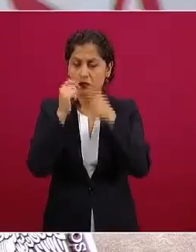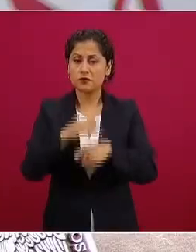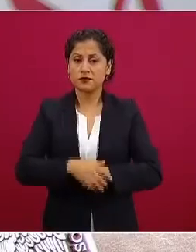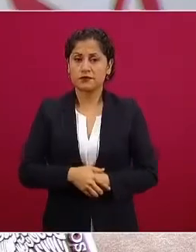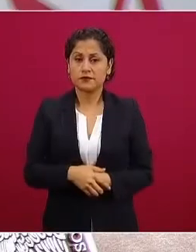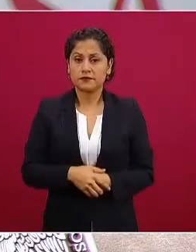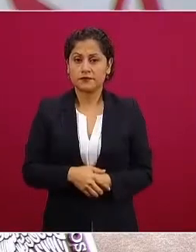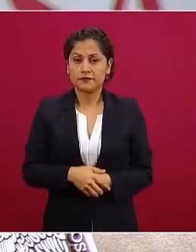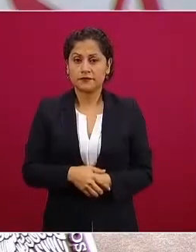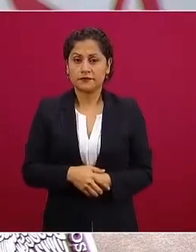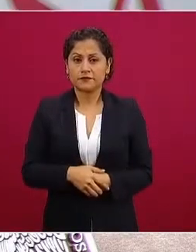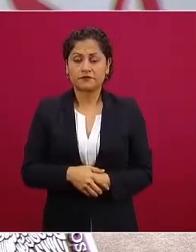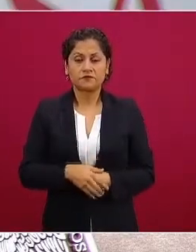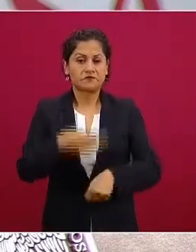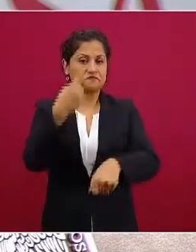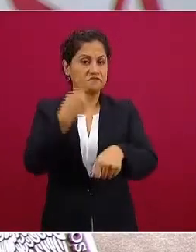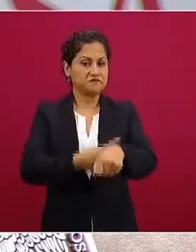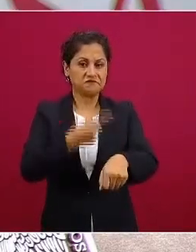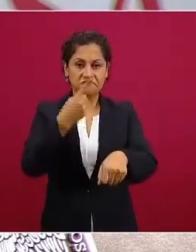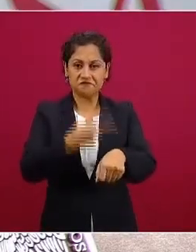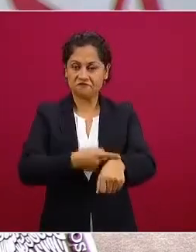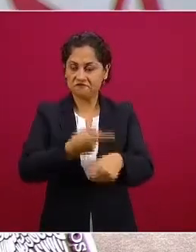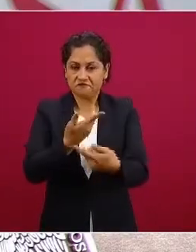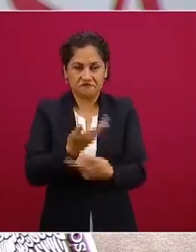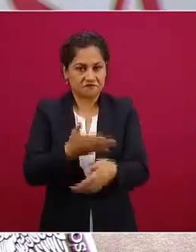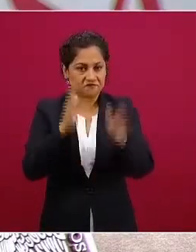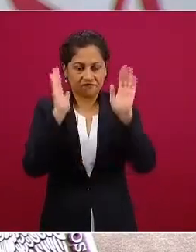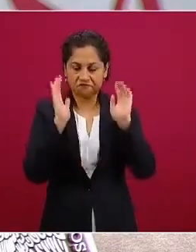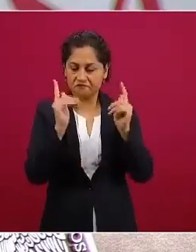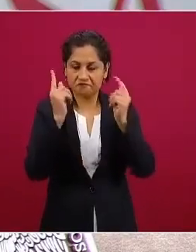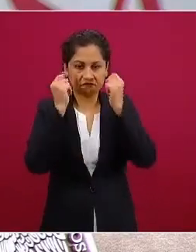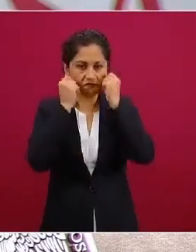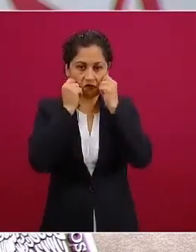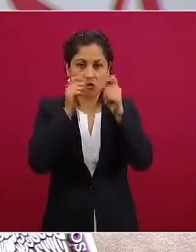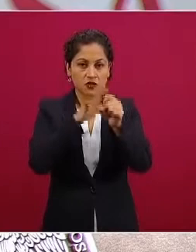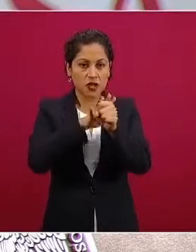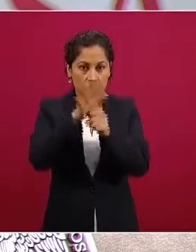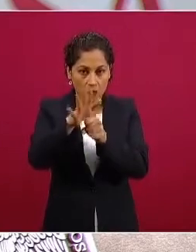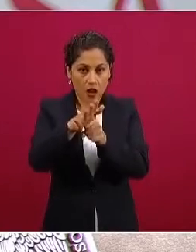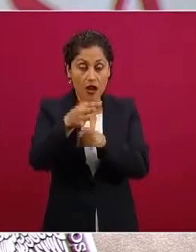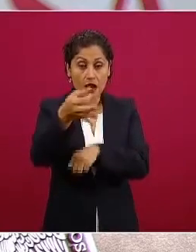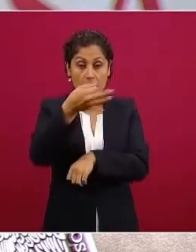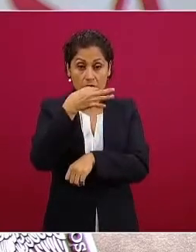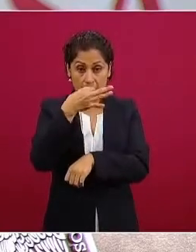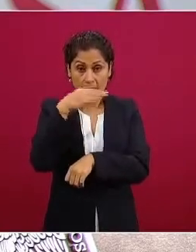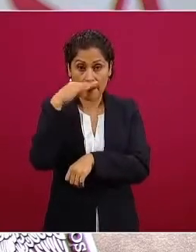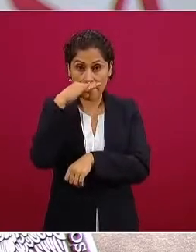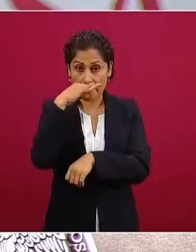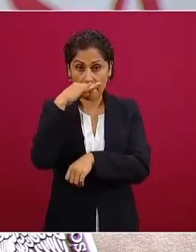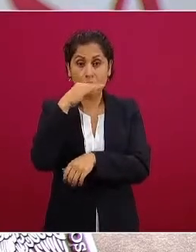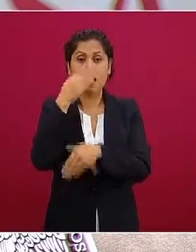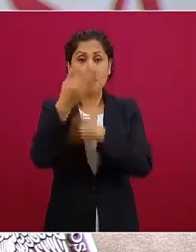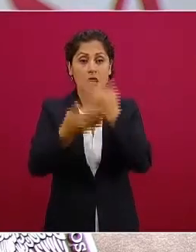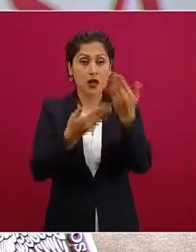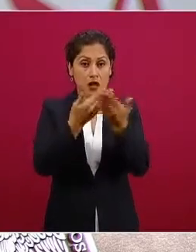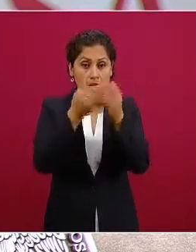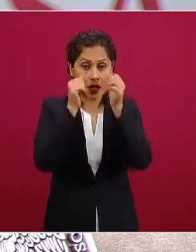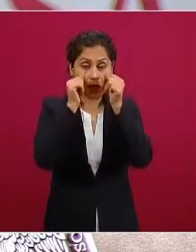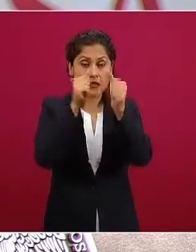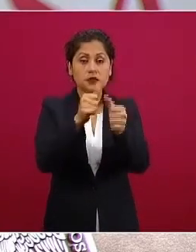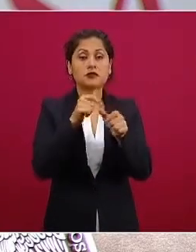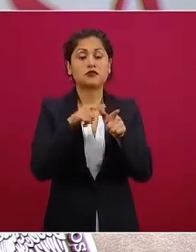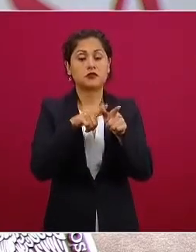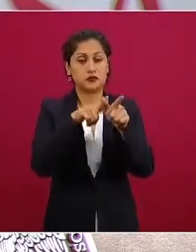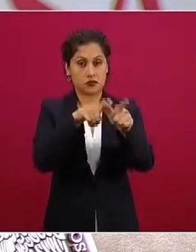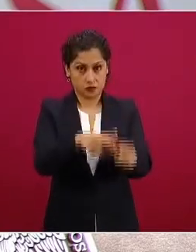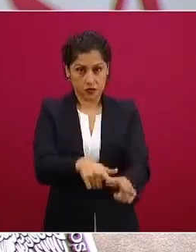el padecimiento que sea la enfermedad que sea a nadie le